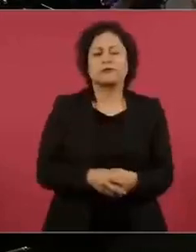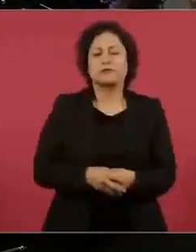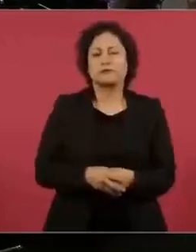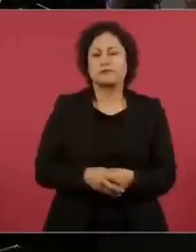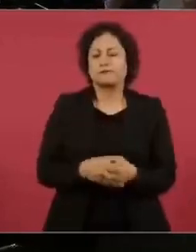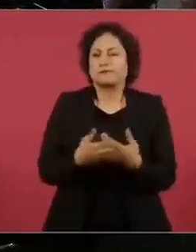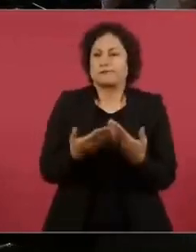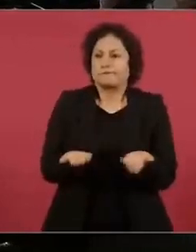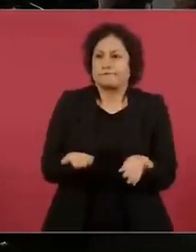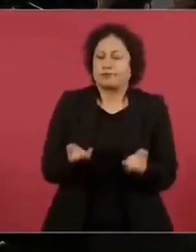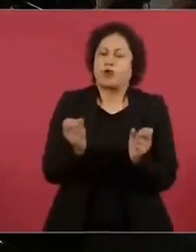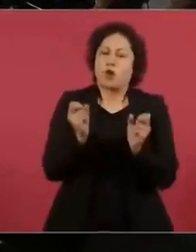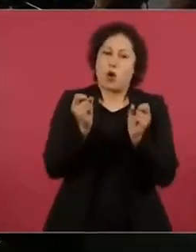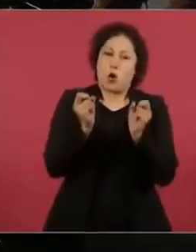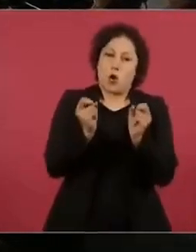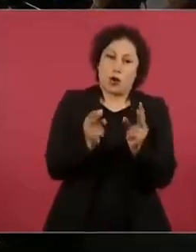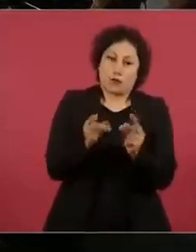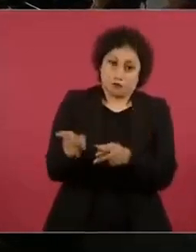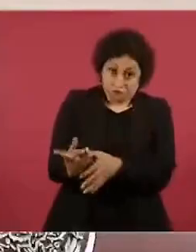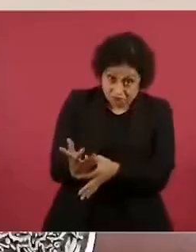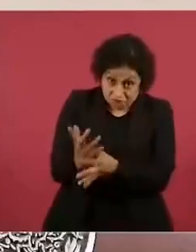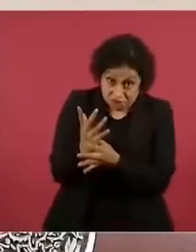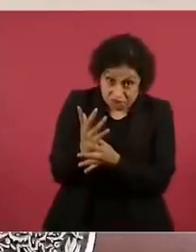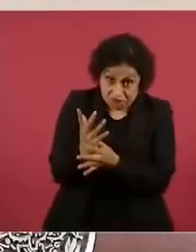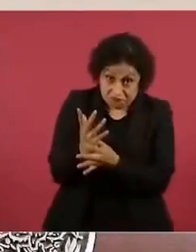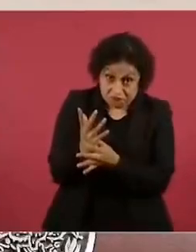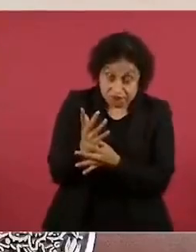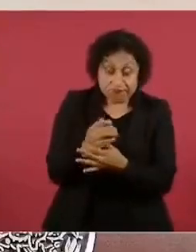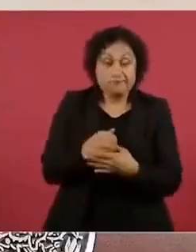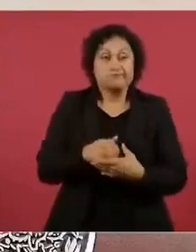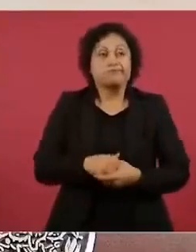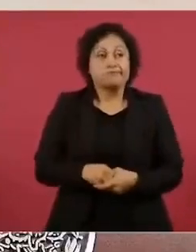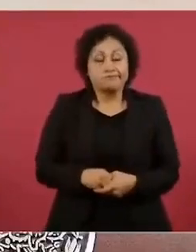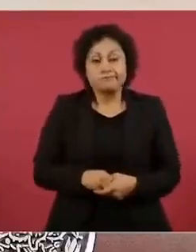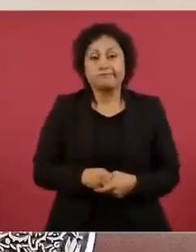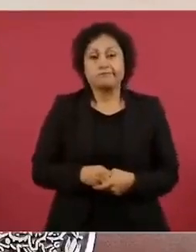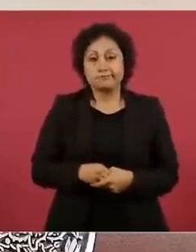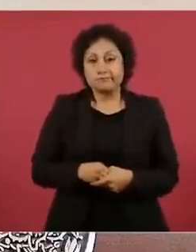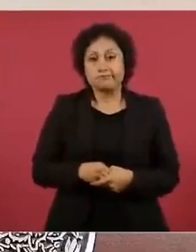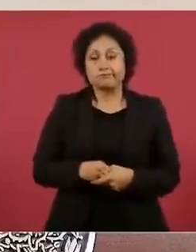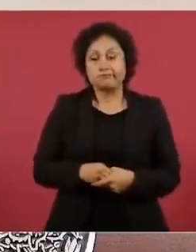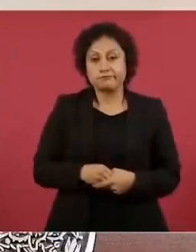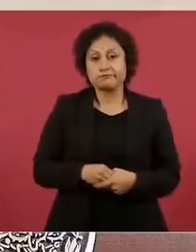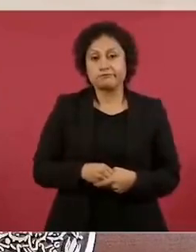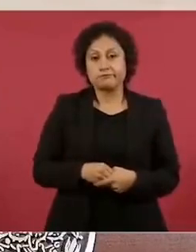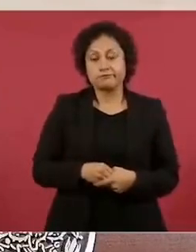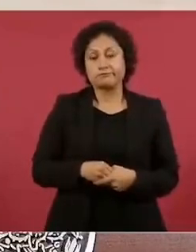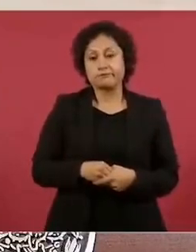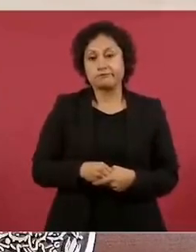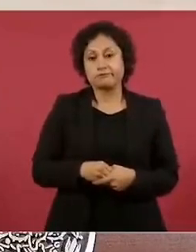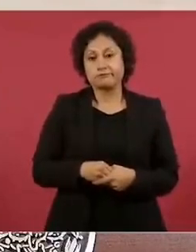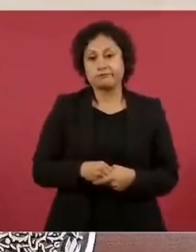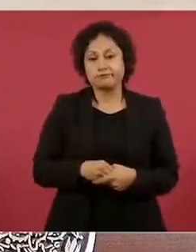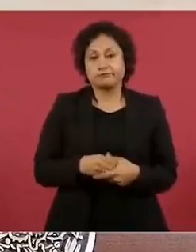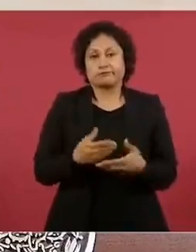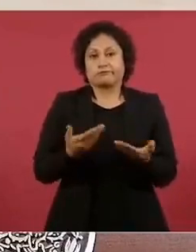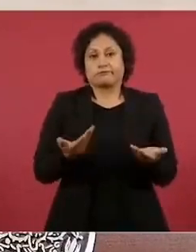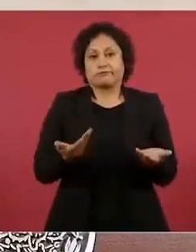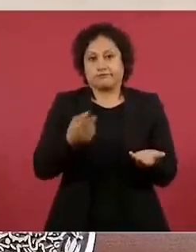Si a esas vamos, pues no se podría elegir